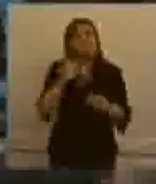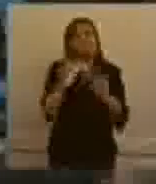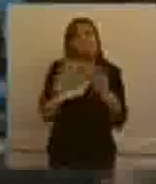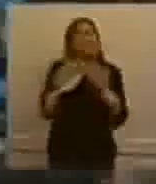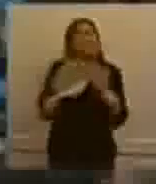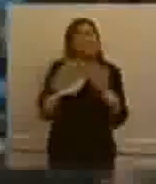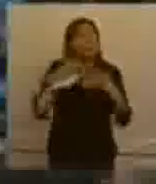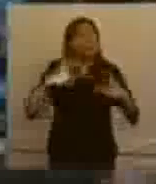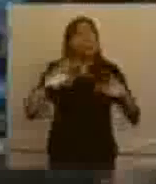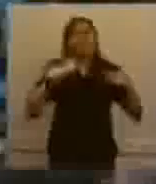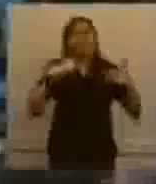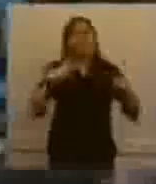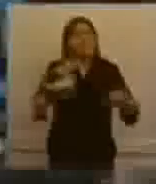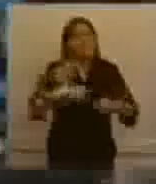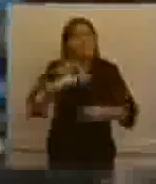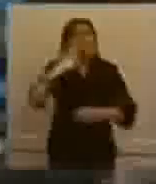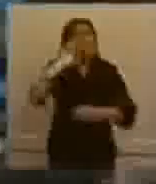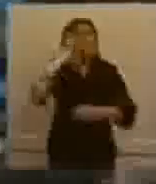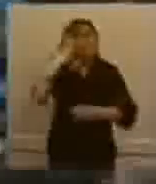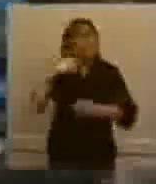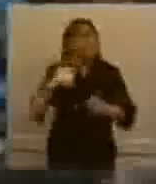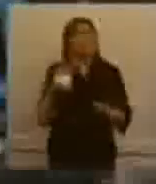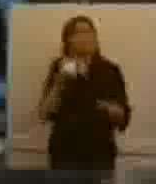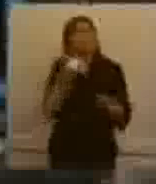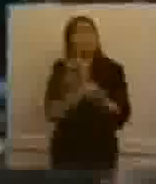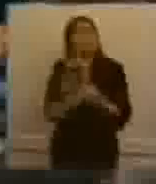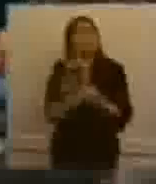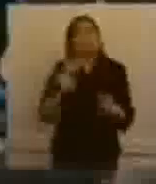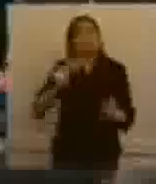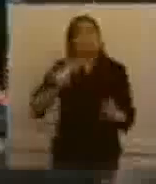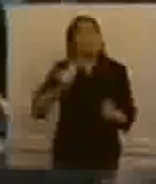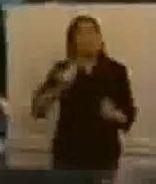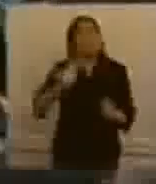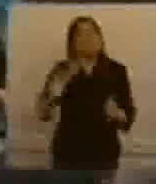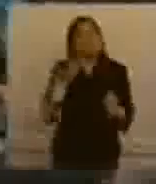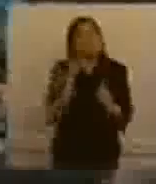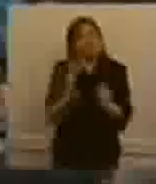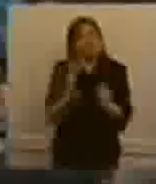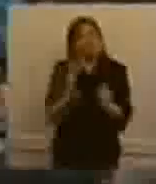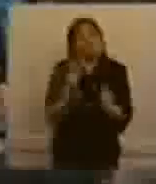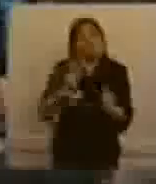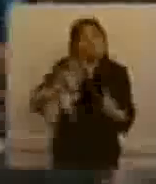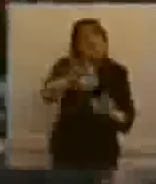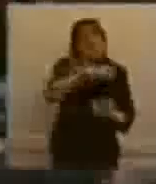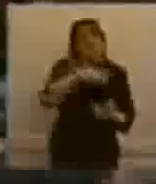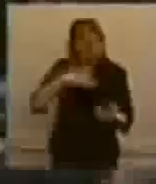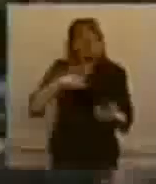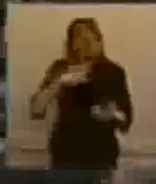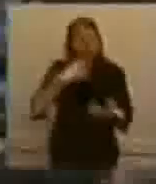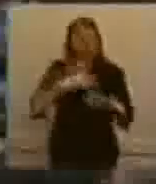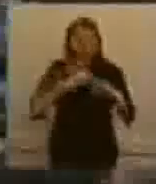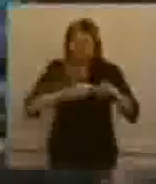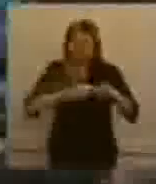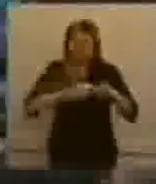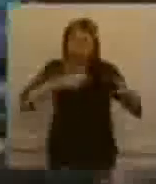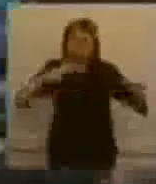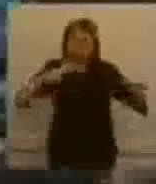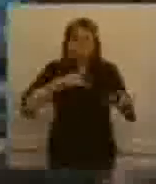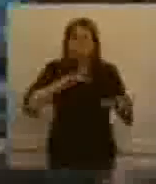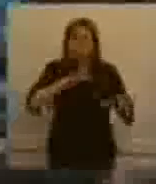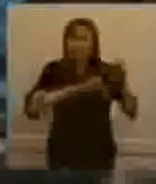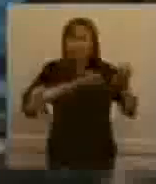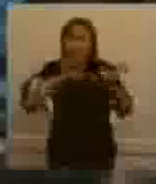Defensa, que desde el primer día, a través del Ejército Argentino y con un numeroso despliegue de sus